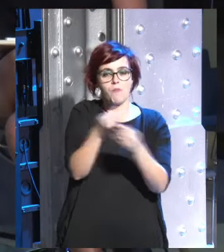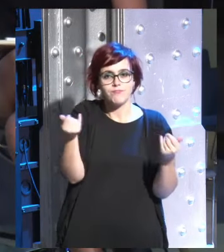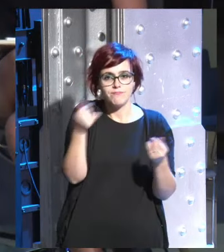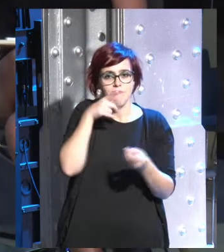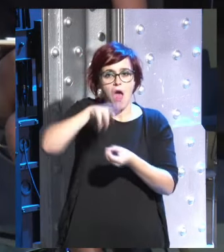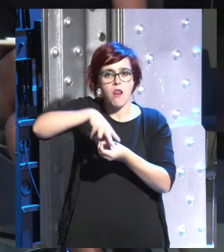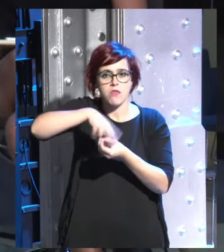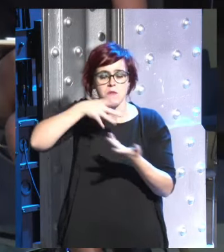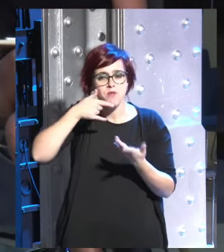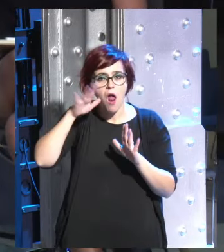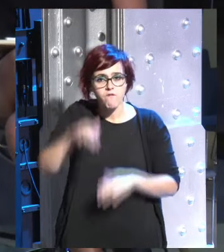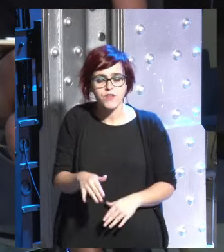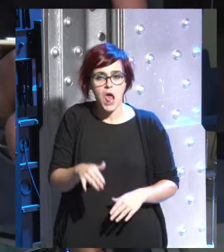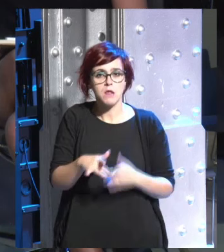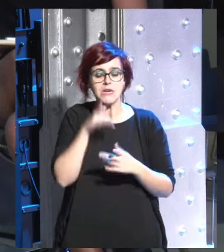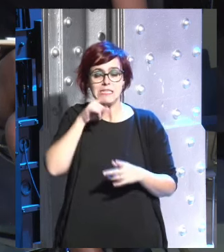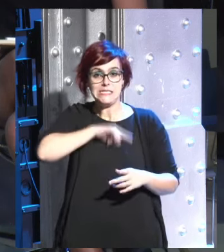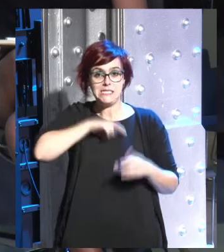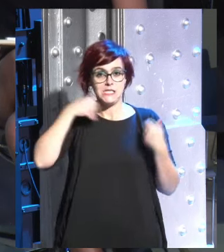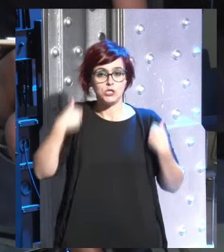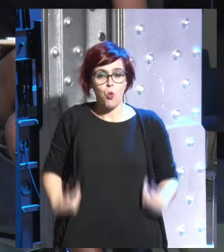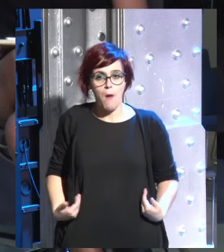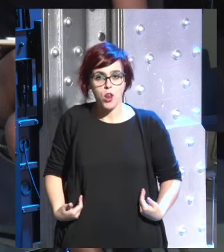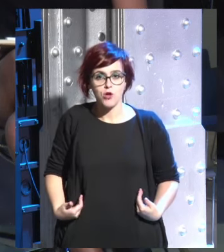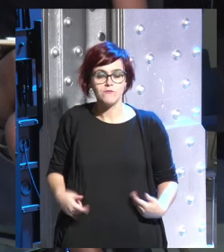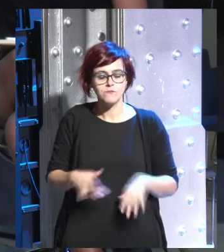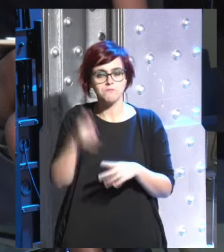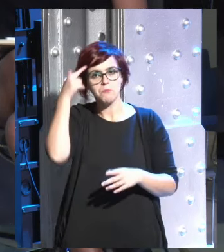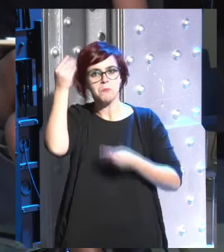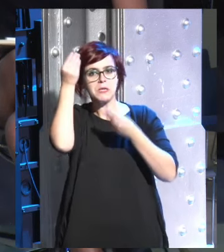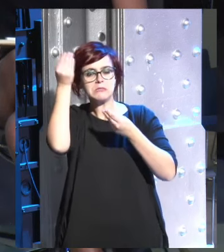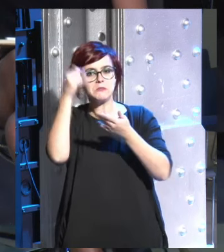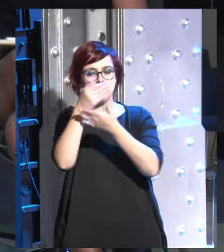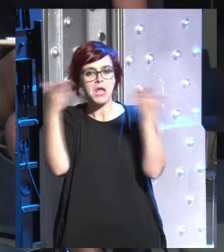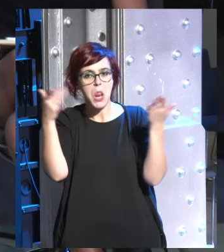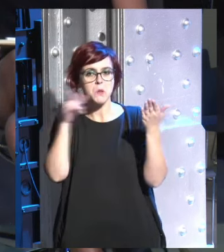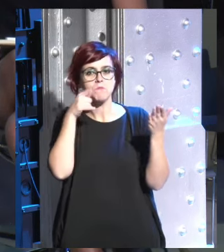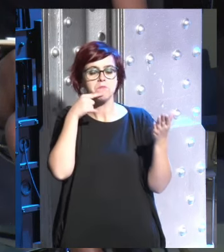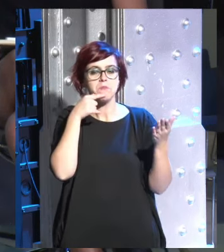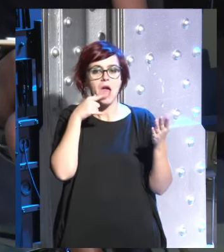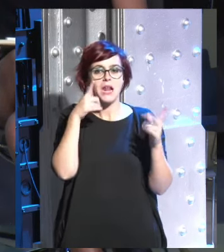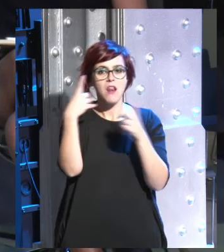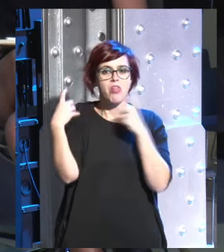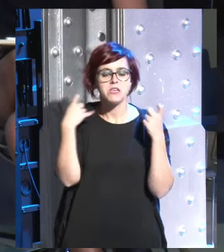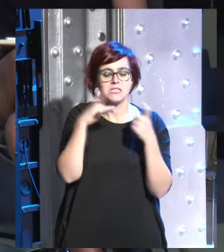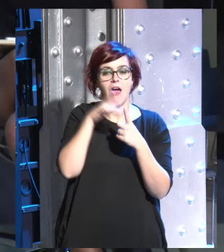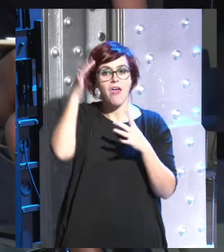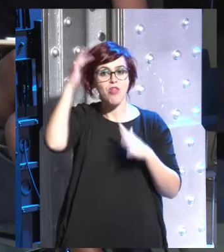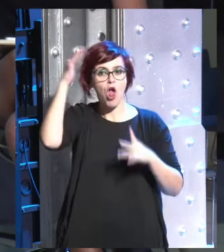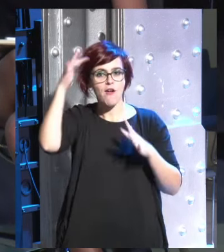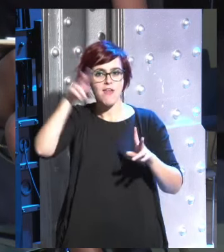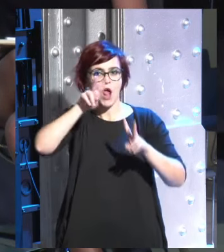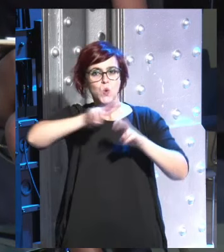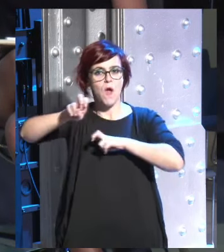el ser humano ha demostrado que es fácil para él y a lo mejor incluso necesita nuevas ideologías